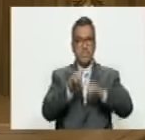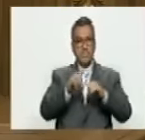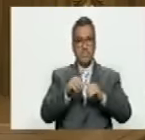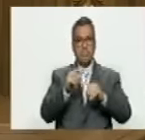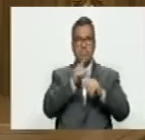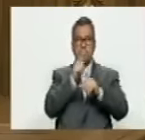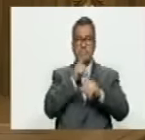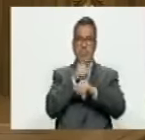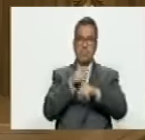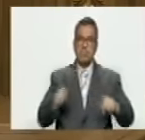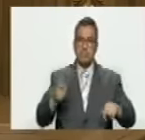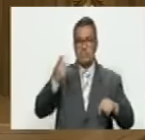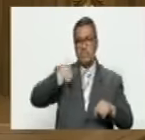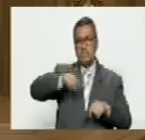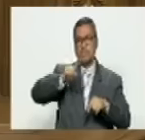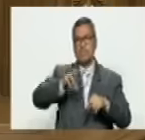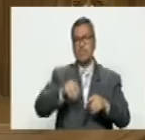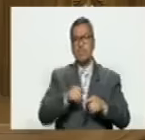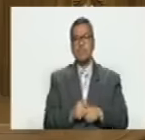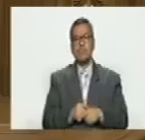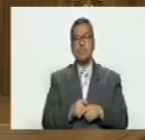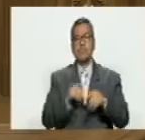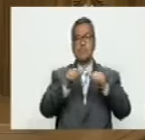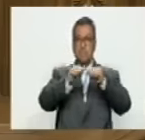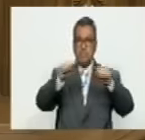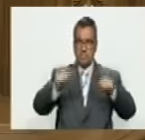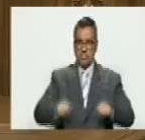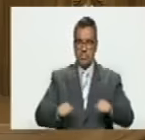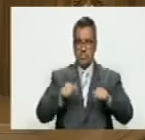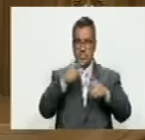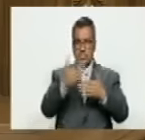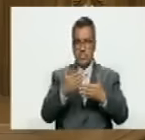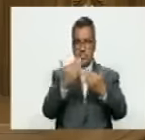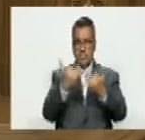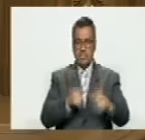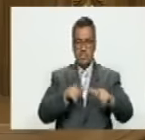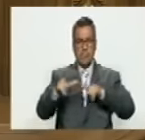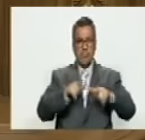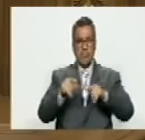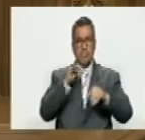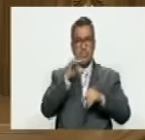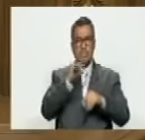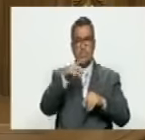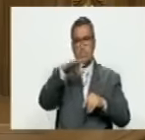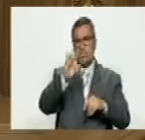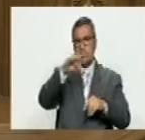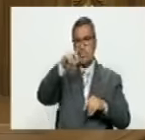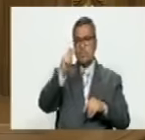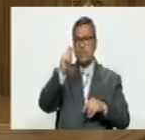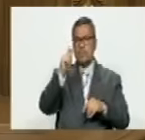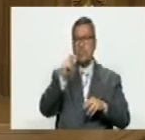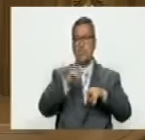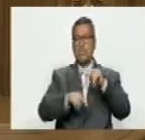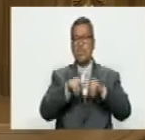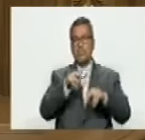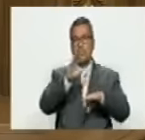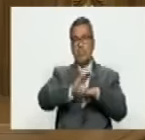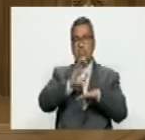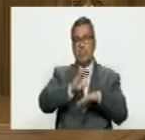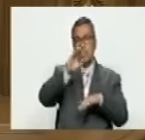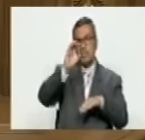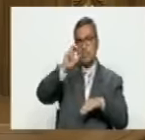hubo fraude y eso lo tenemos que impedir el sistema está aquí ya diseñado anunciado por First Time vamos a crear un CNE